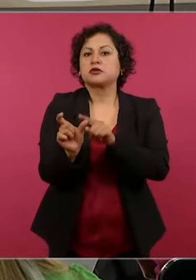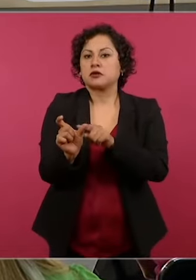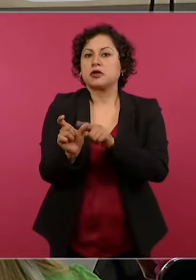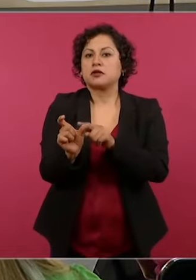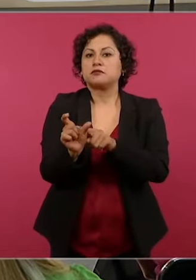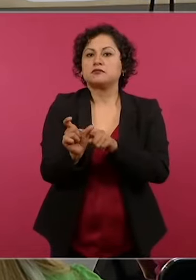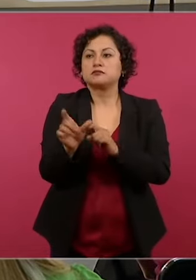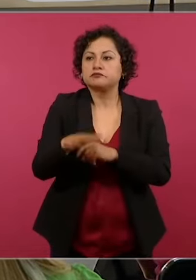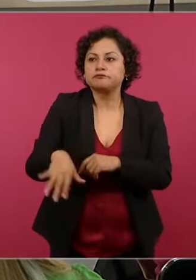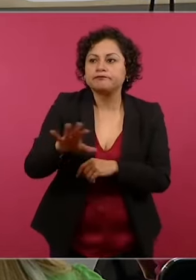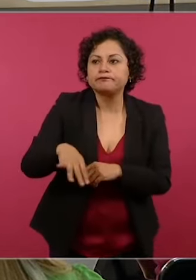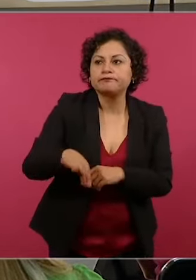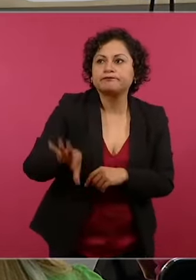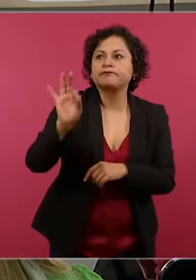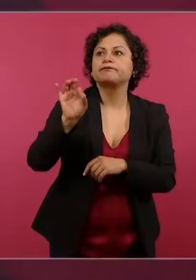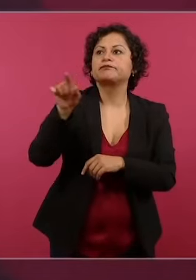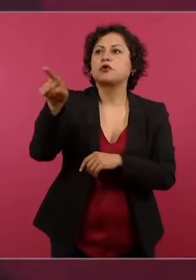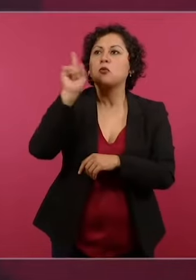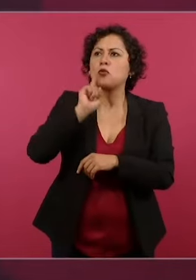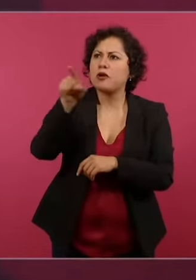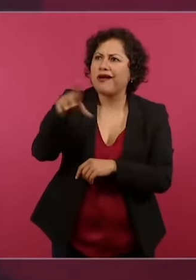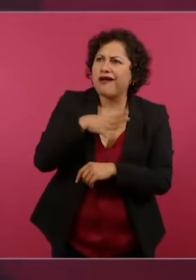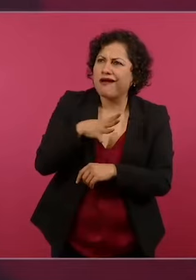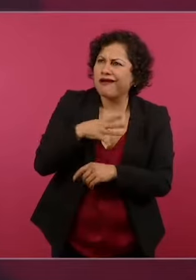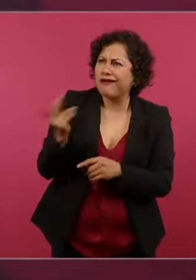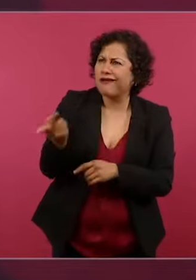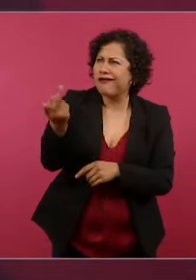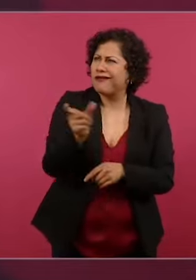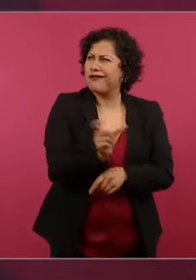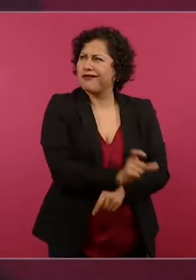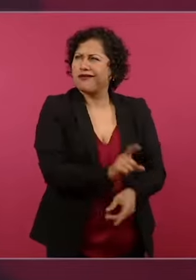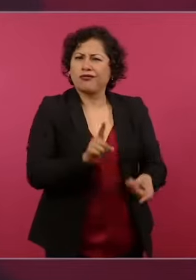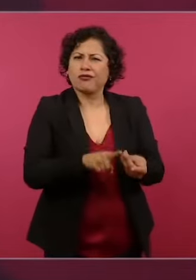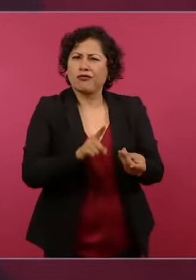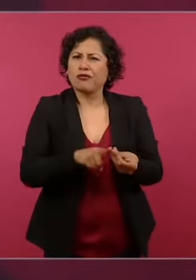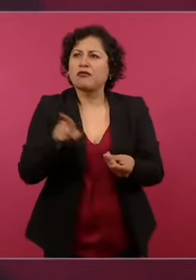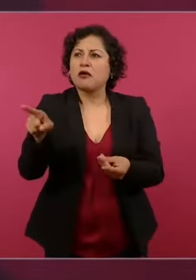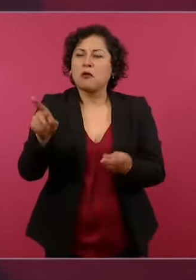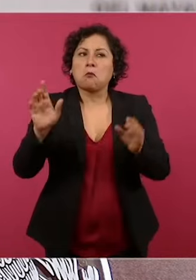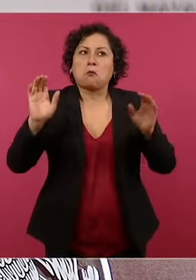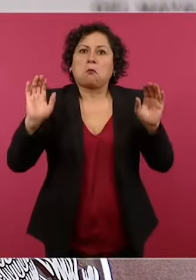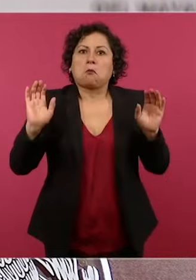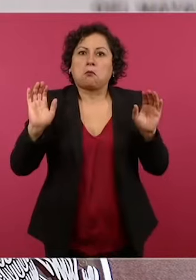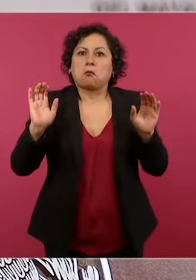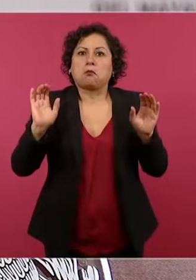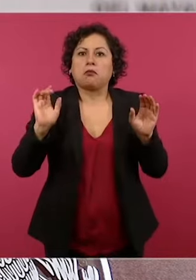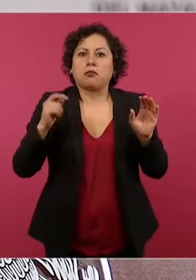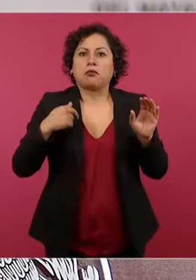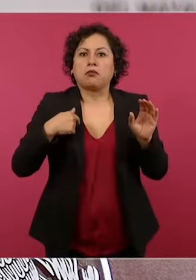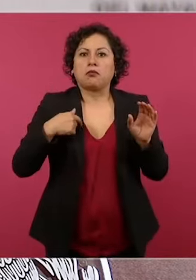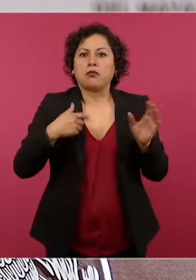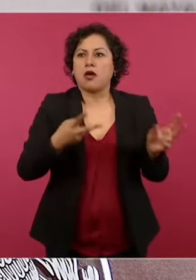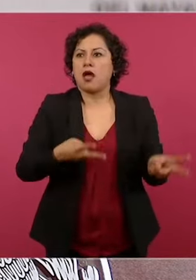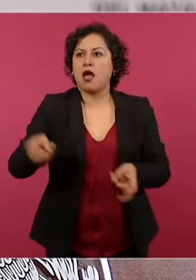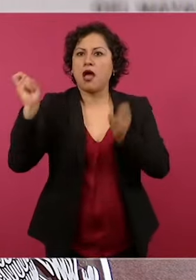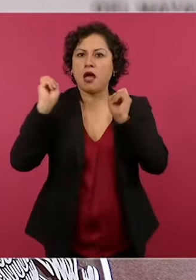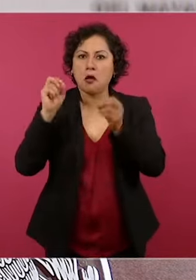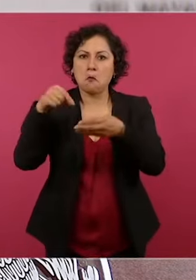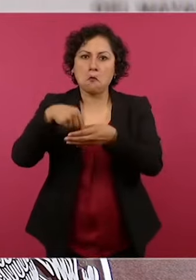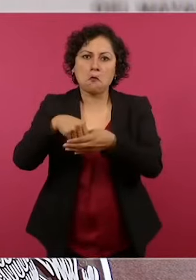bueno, que esa la había perdido porque le habían arrebatado su teléfono en el cual llevaba esta credencial.